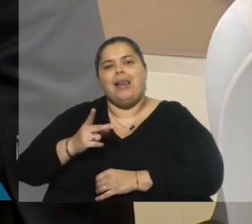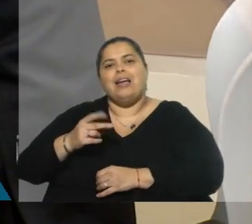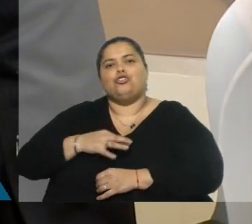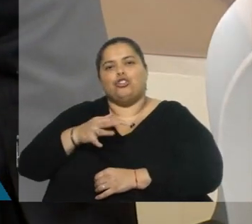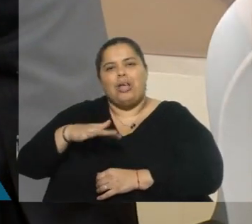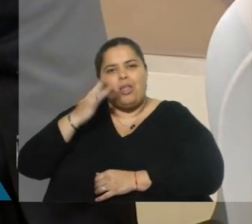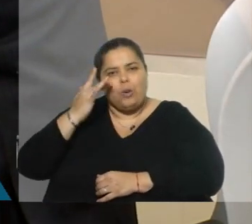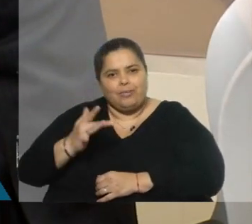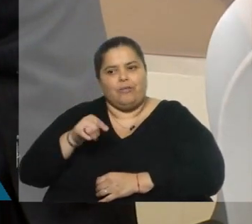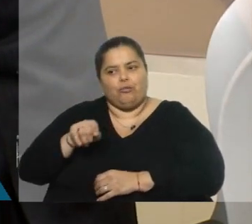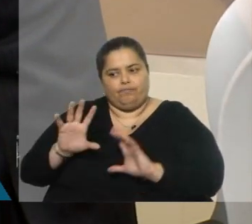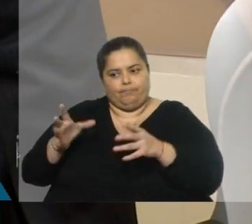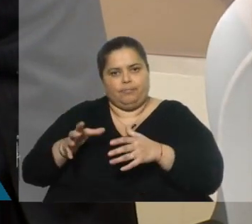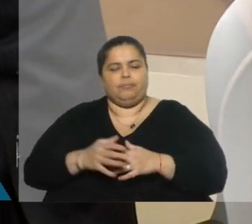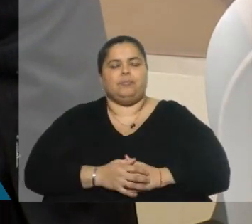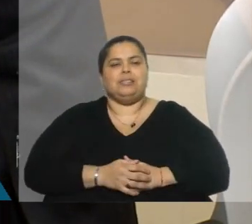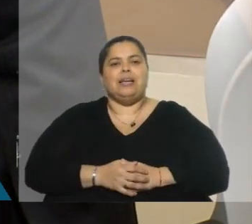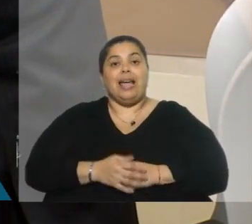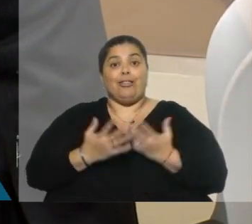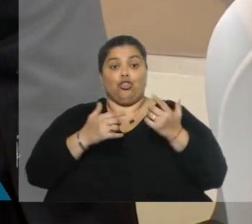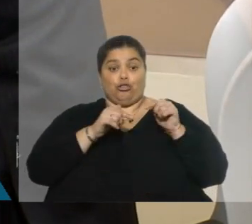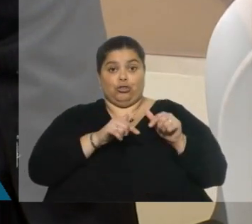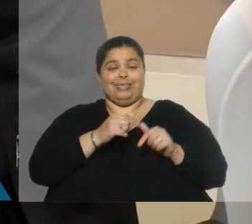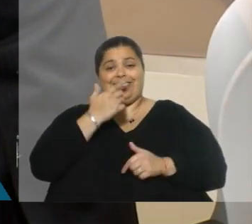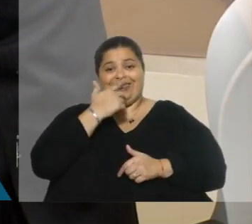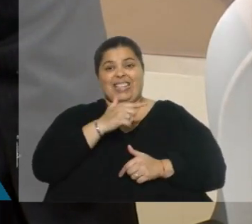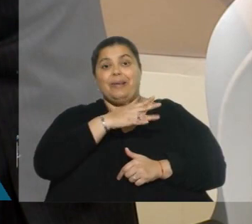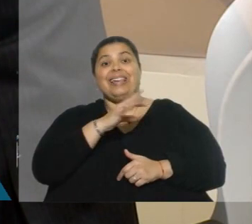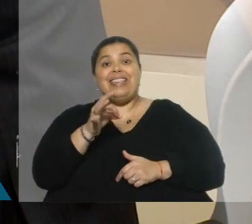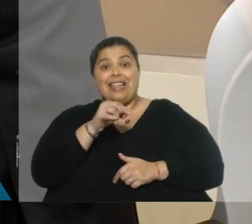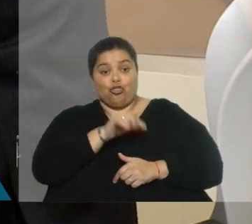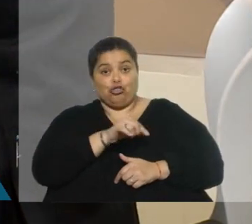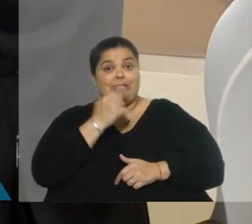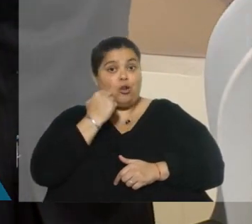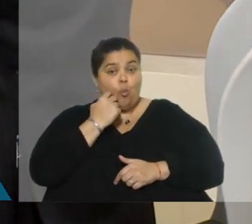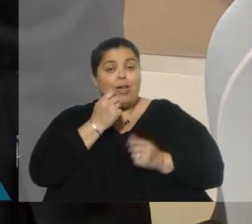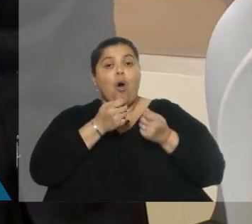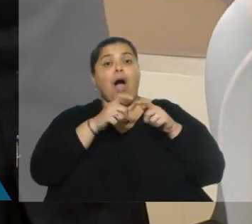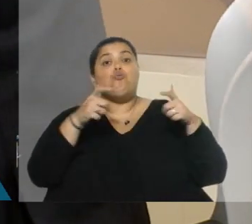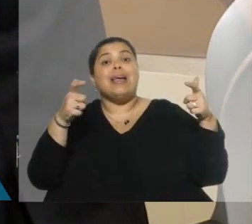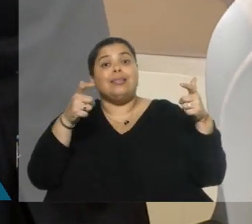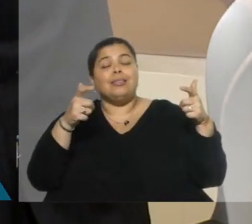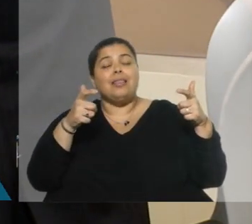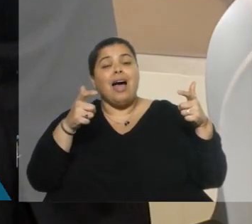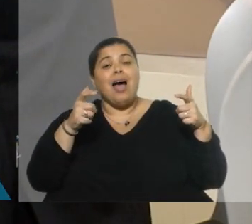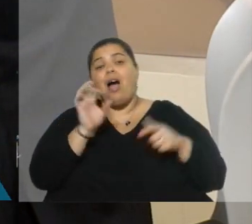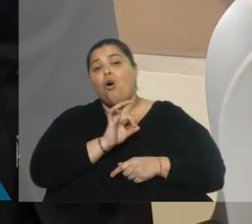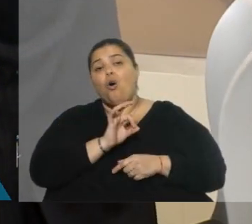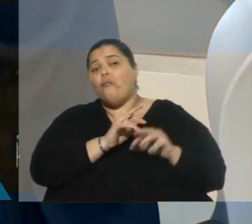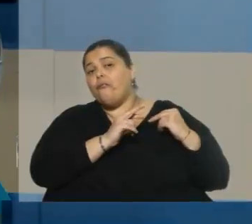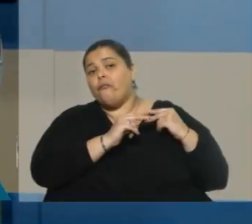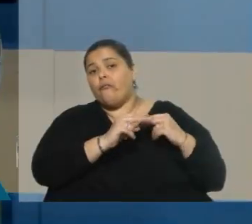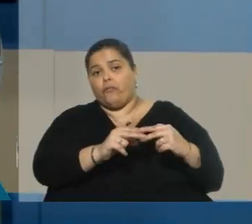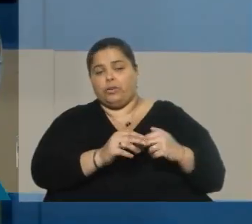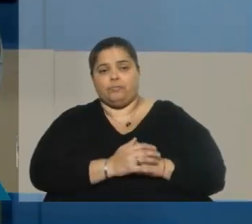mi pregunta iba, de los 7.500 que están institucionalizados, ¿es un número que va creciendo, ese que fue creciendo en los últimos tiempos o está más o menos estable?